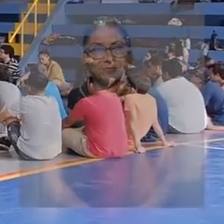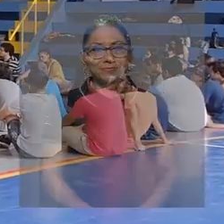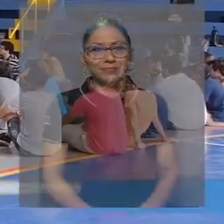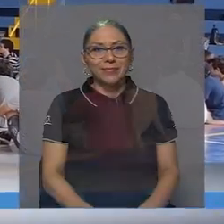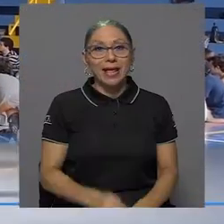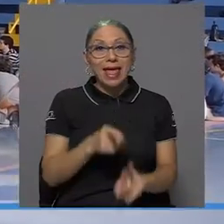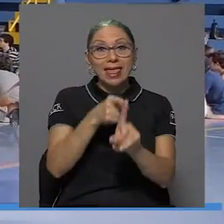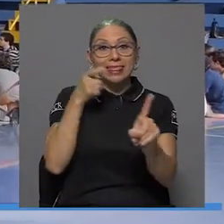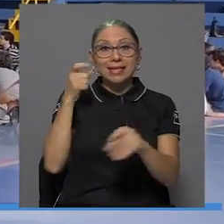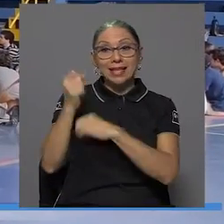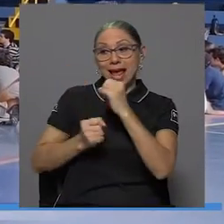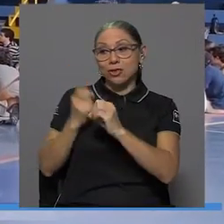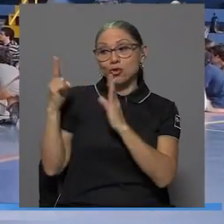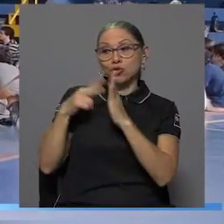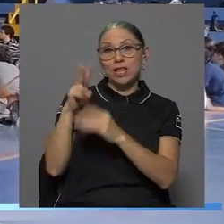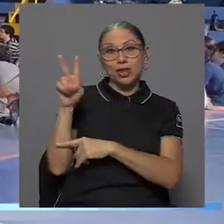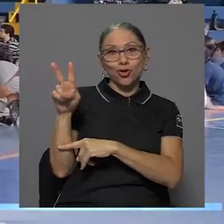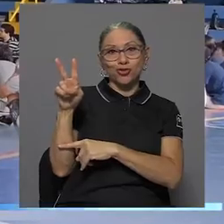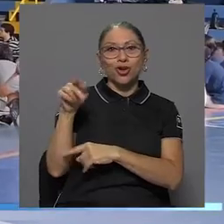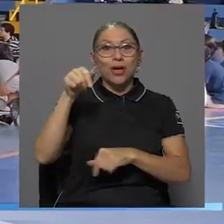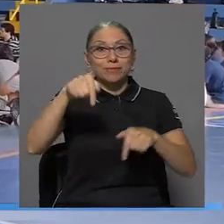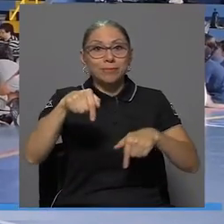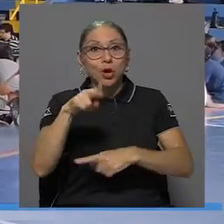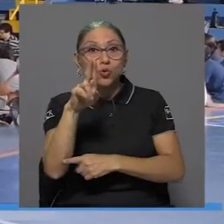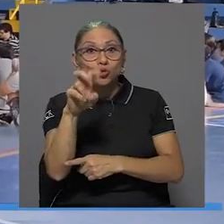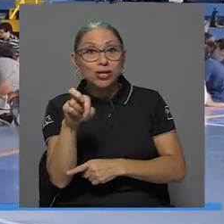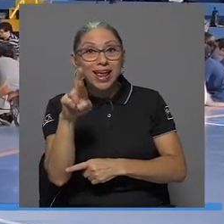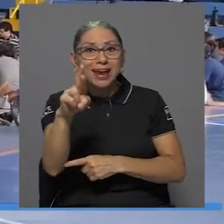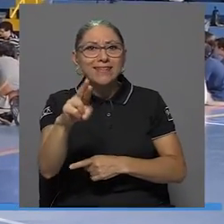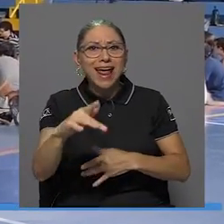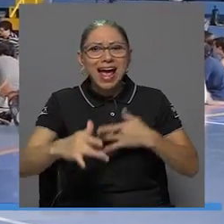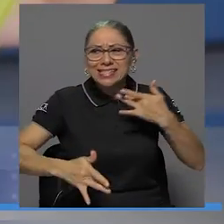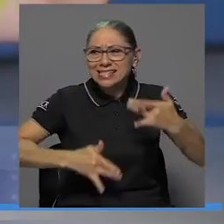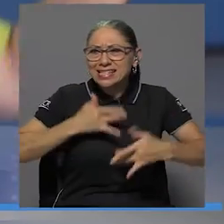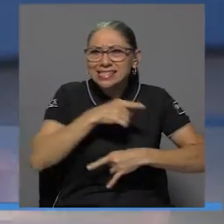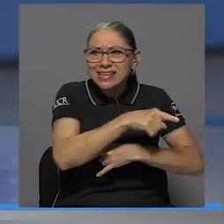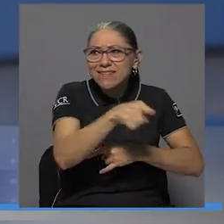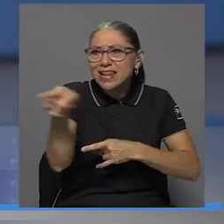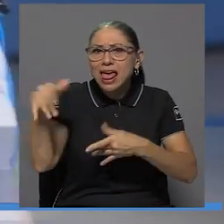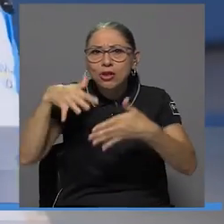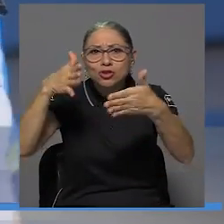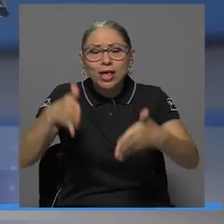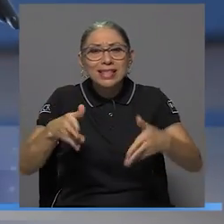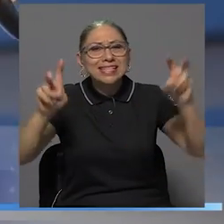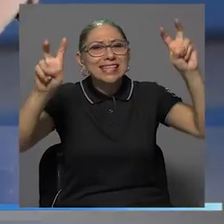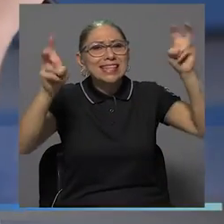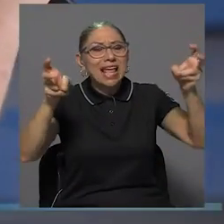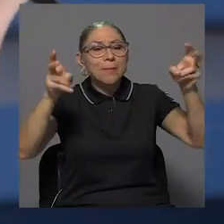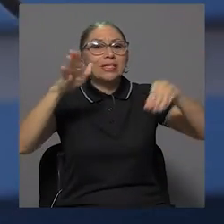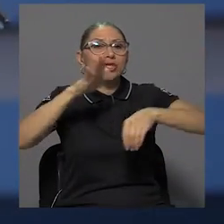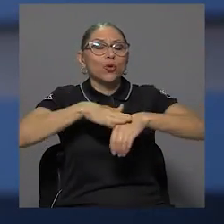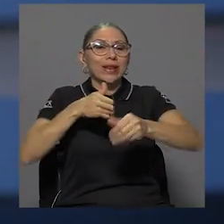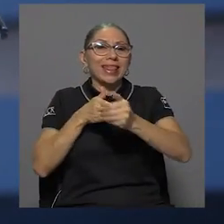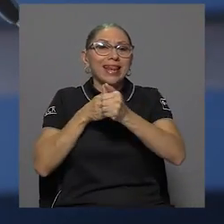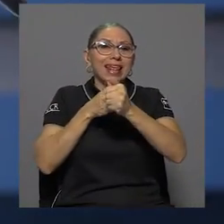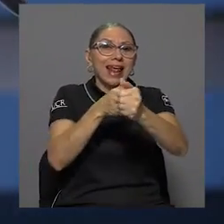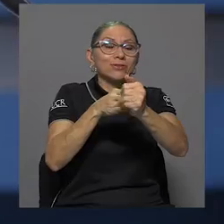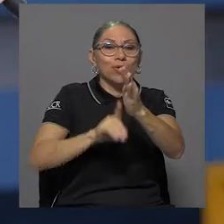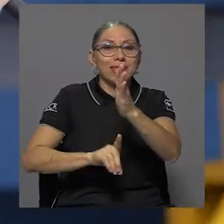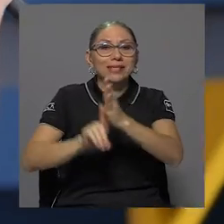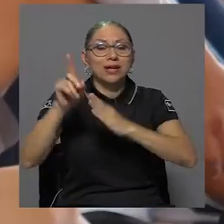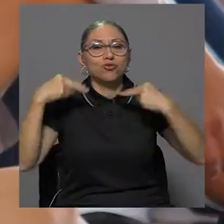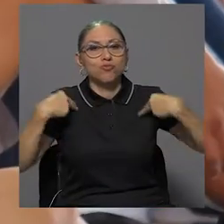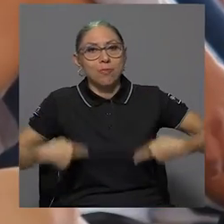Desde el 2002, la UCR ha sensibilizado al estudiantado en temas referentes al liderazgo y al desarrollo